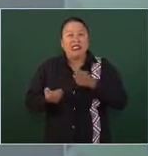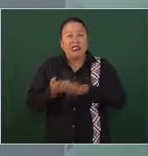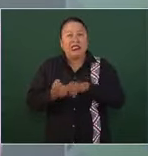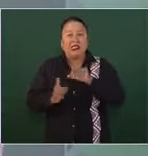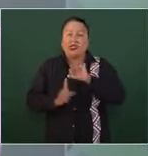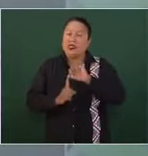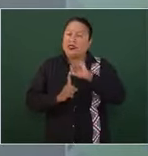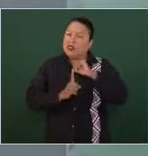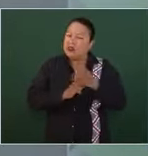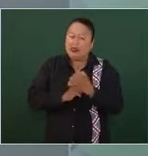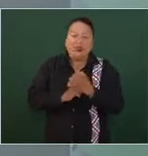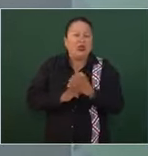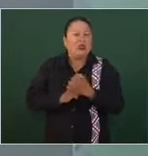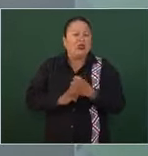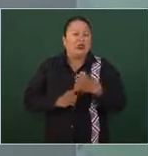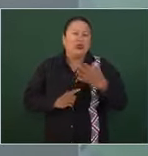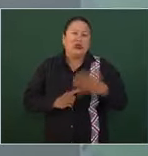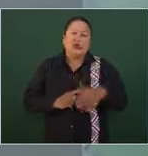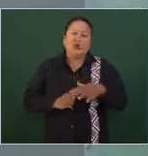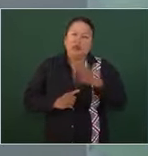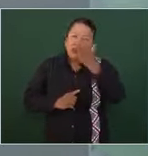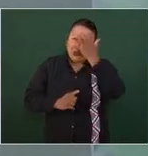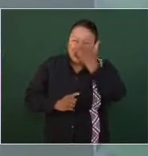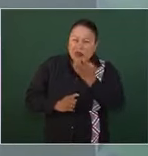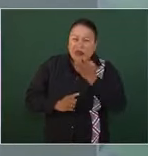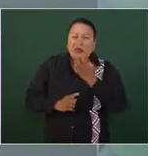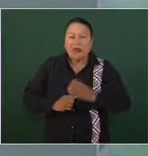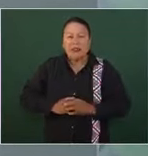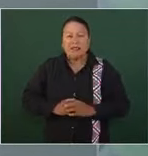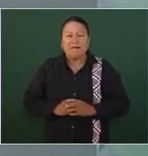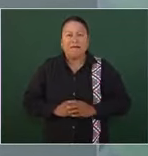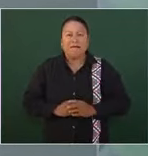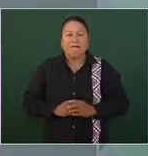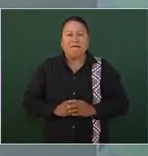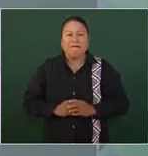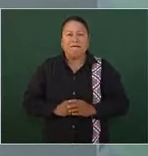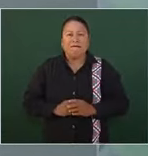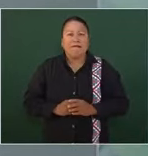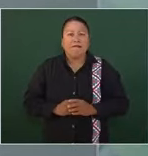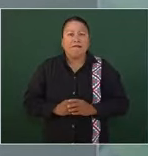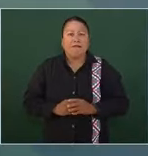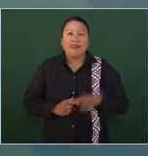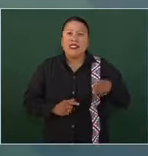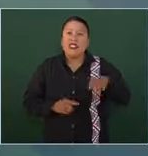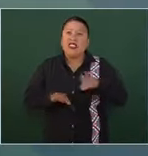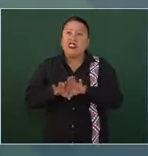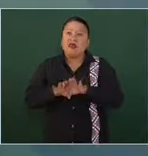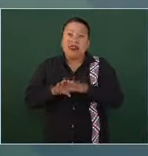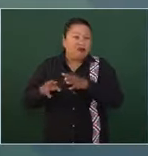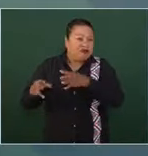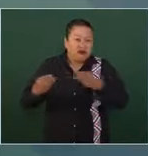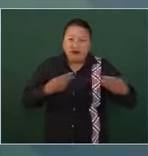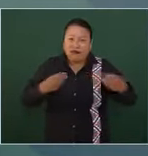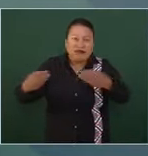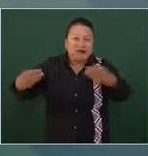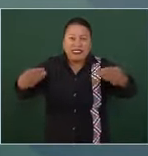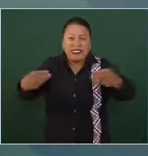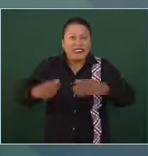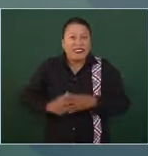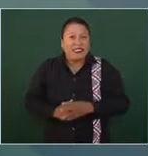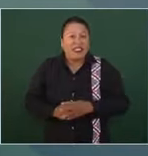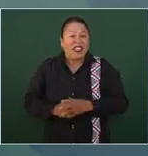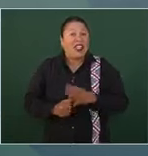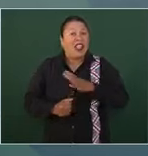muy lamentable. Es una pandemia lo del